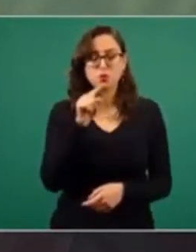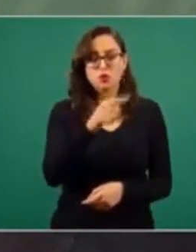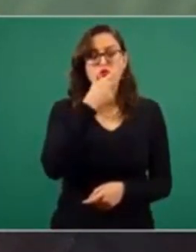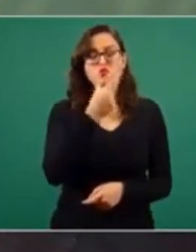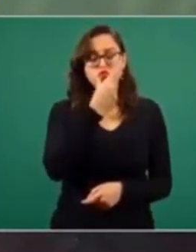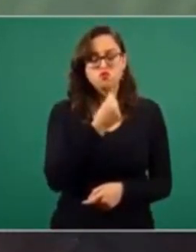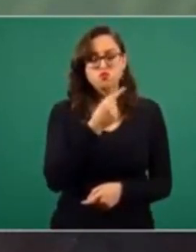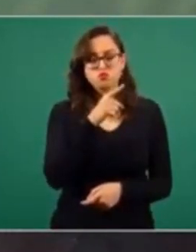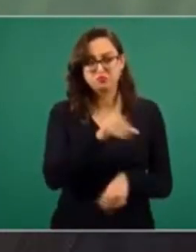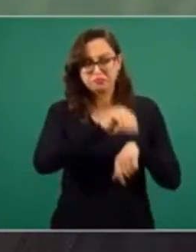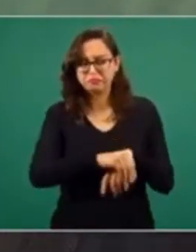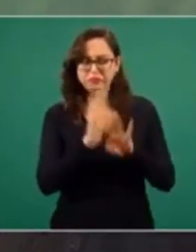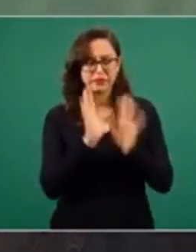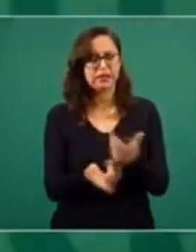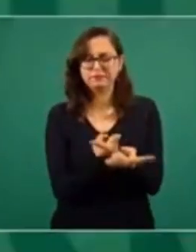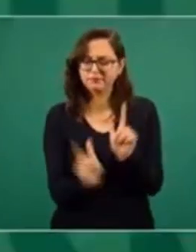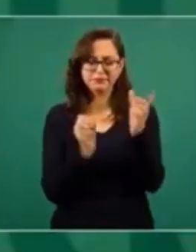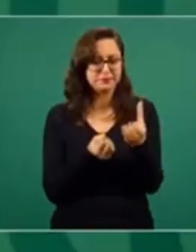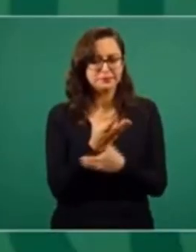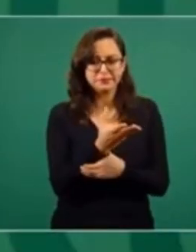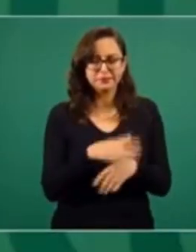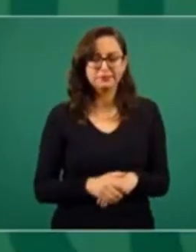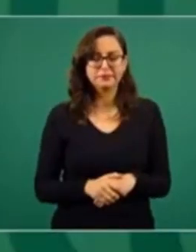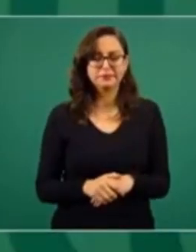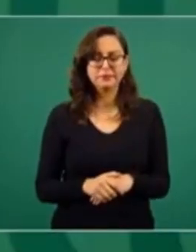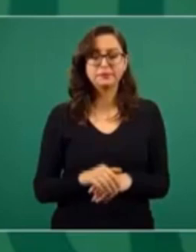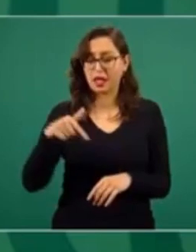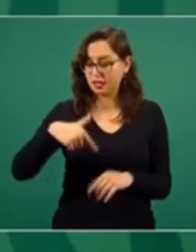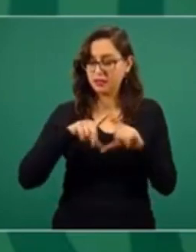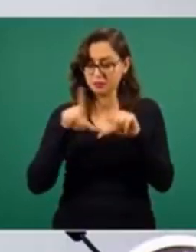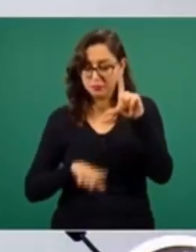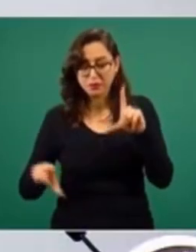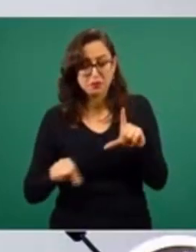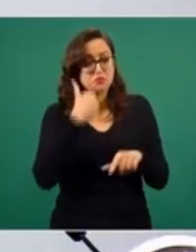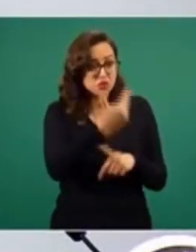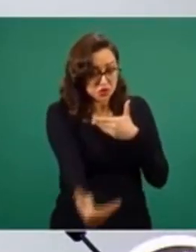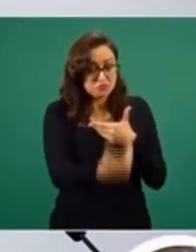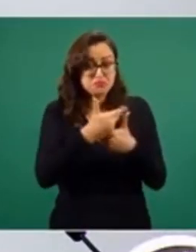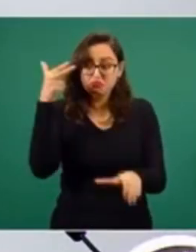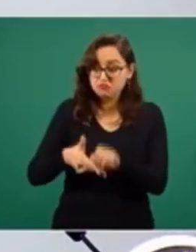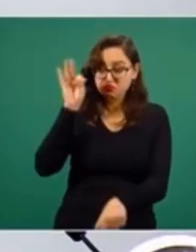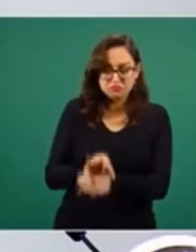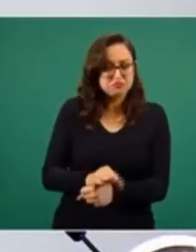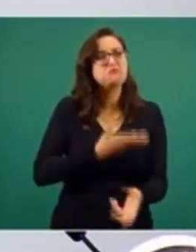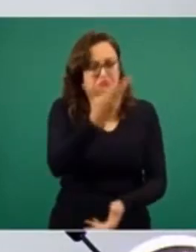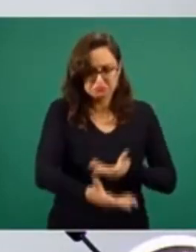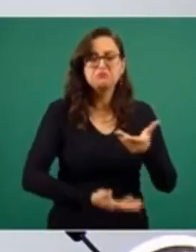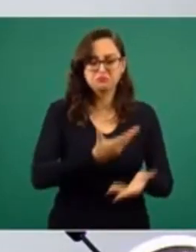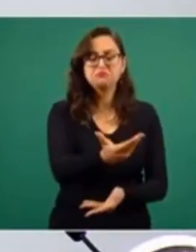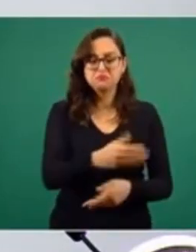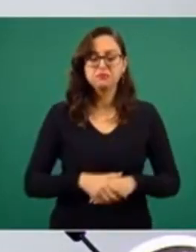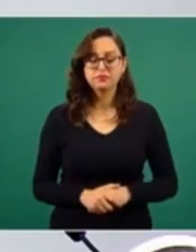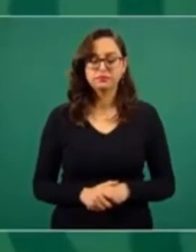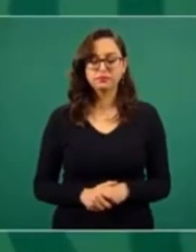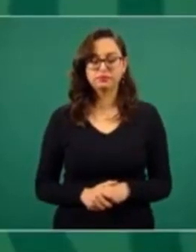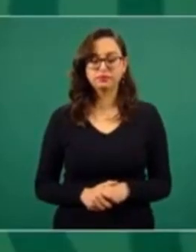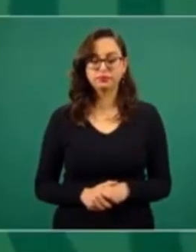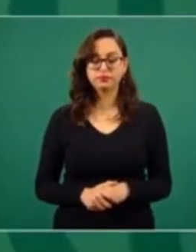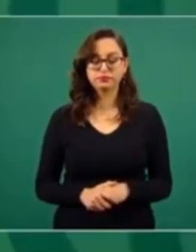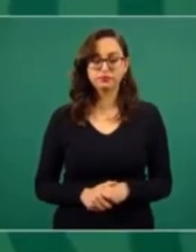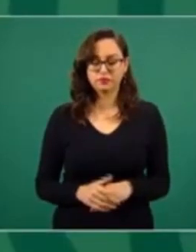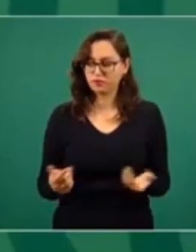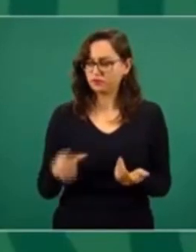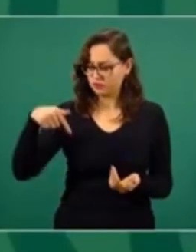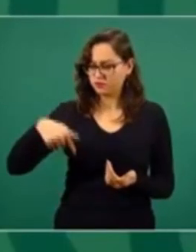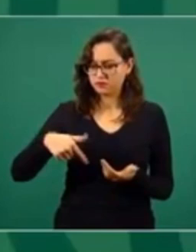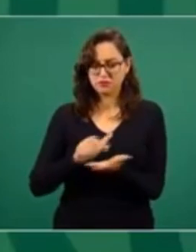señor Assange quede en libertad y que México le ofrece asilo político. Por lo que significa el derecho de